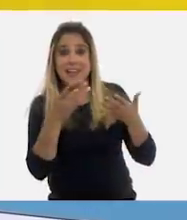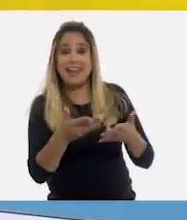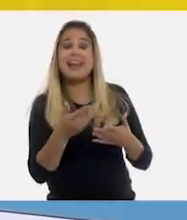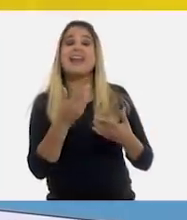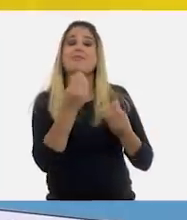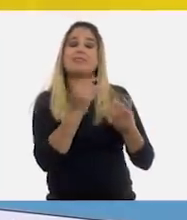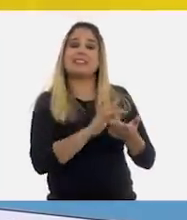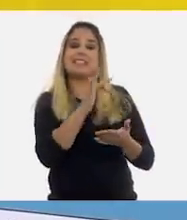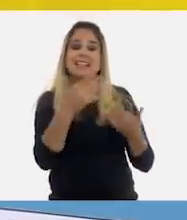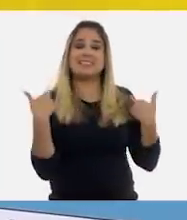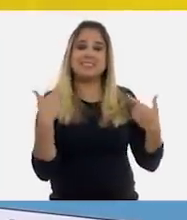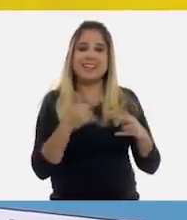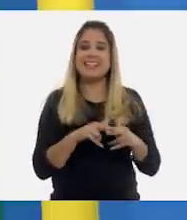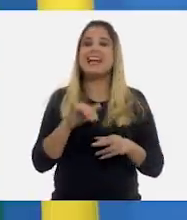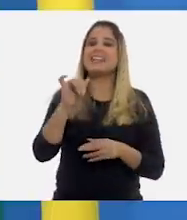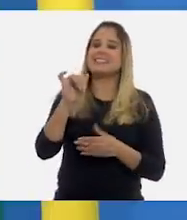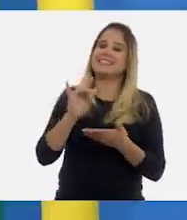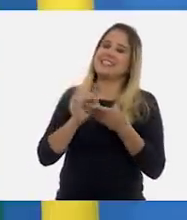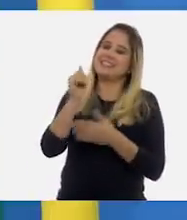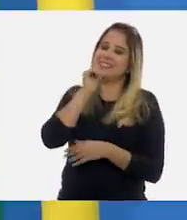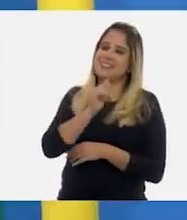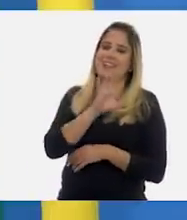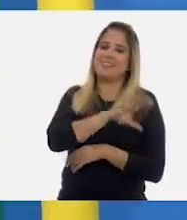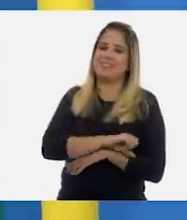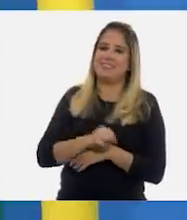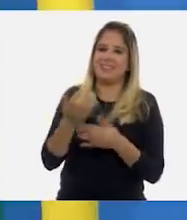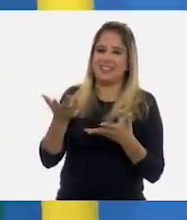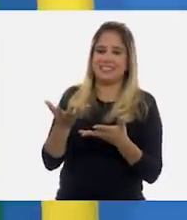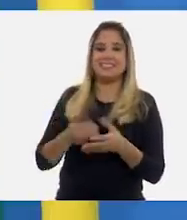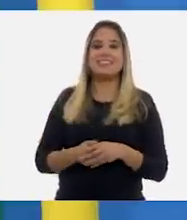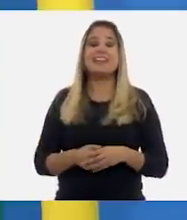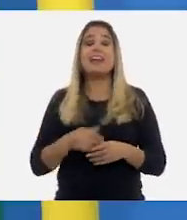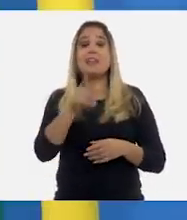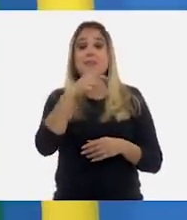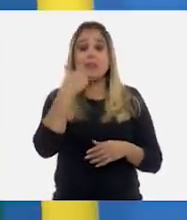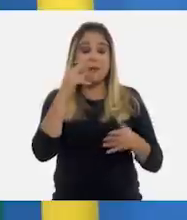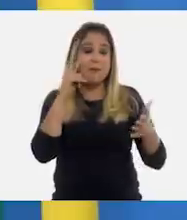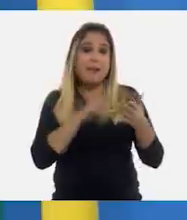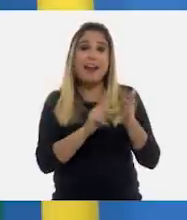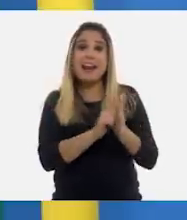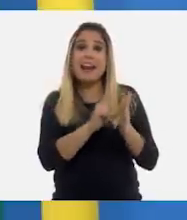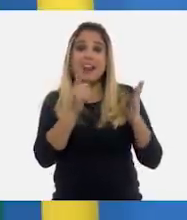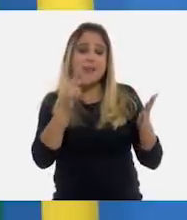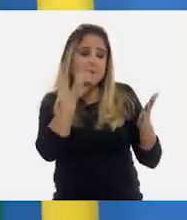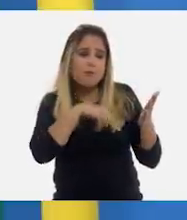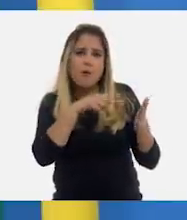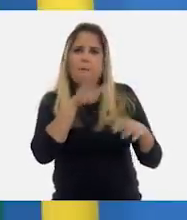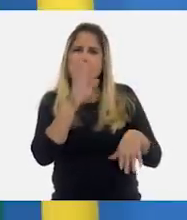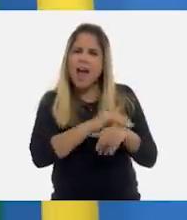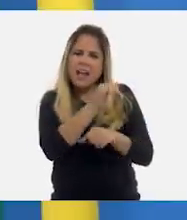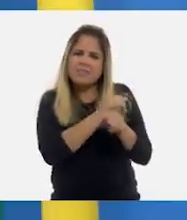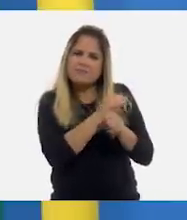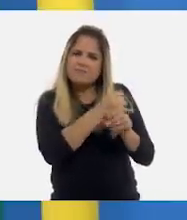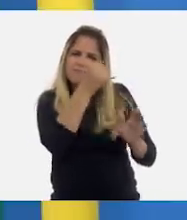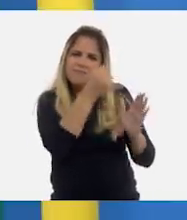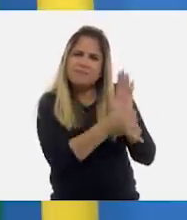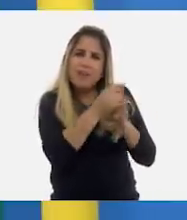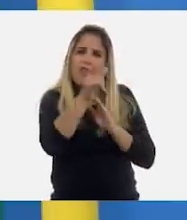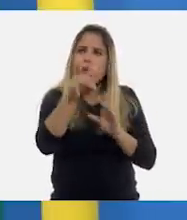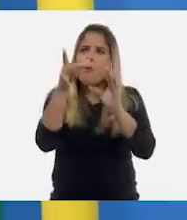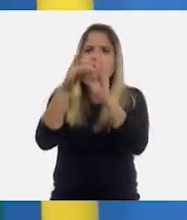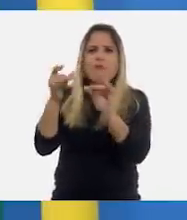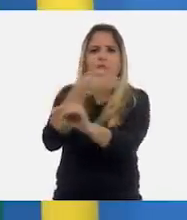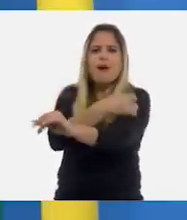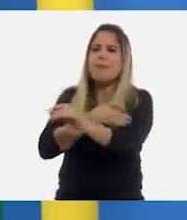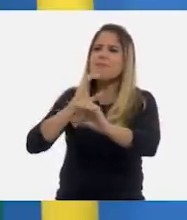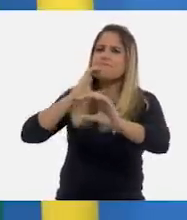Como siempre es un placer. Gracias, Juan Carlos. Si te es posible, consulta otros libros y comenta el tema de hoy con tu familia. Si